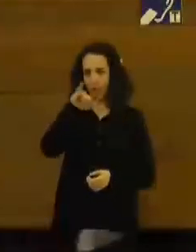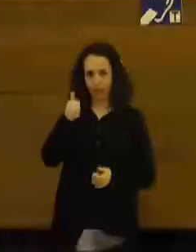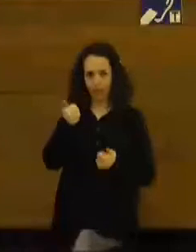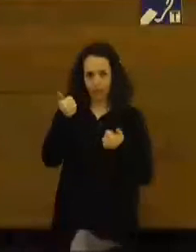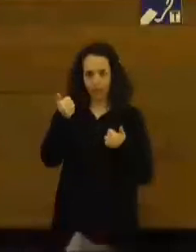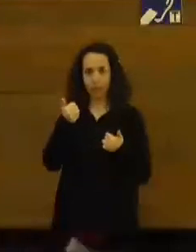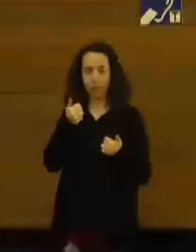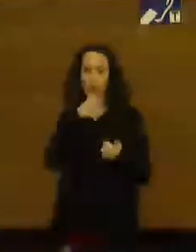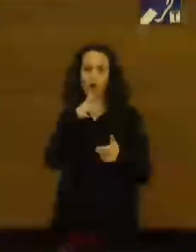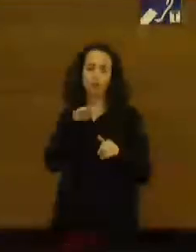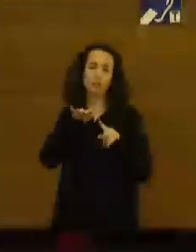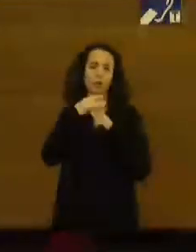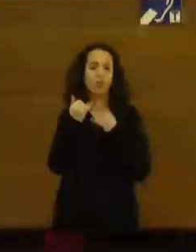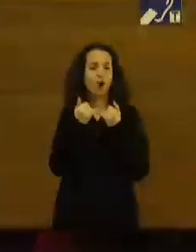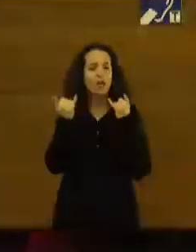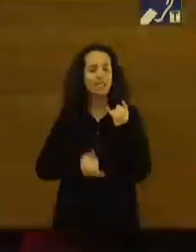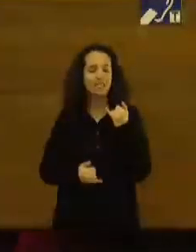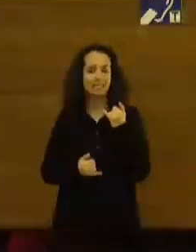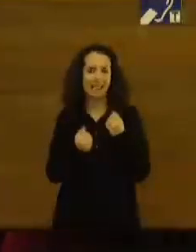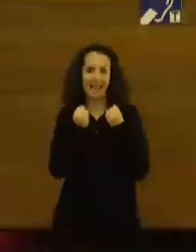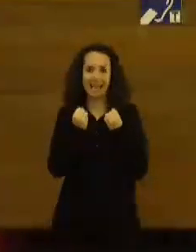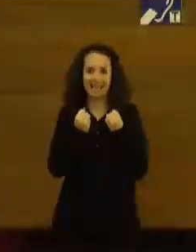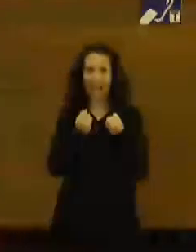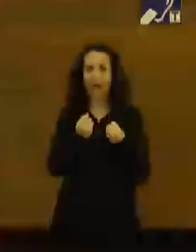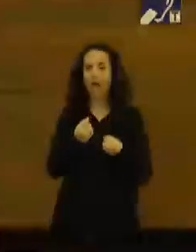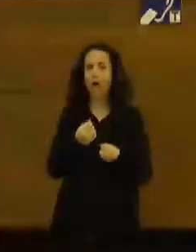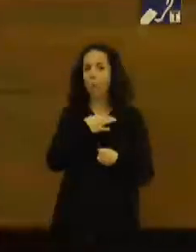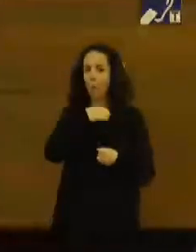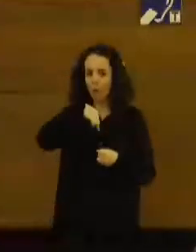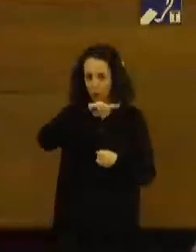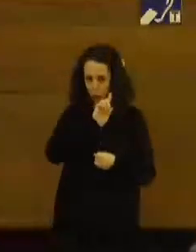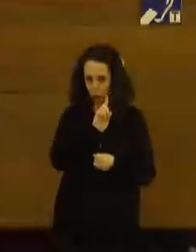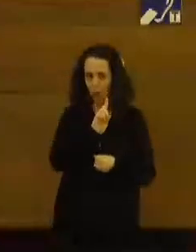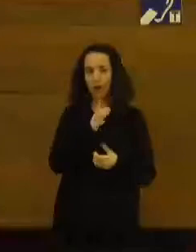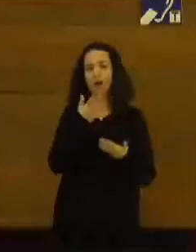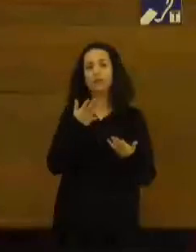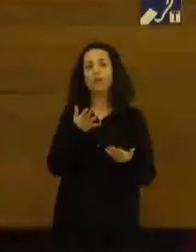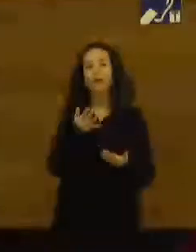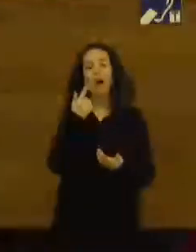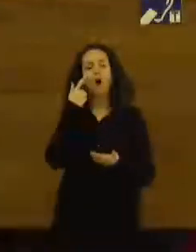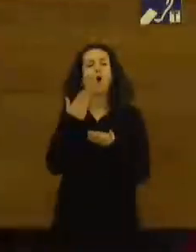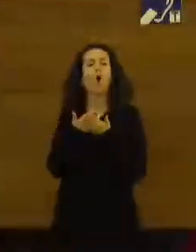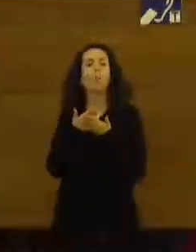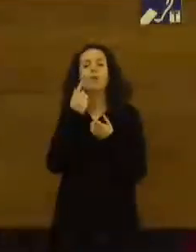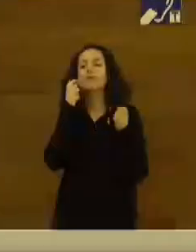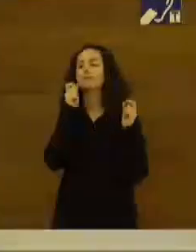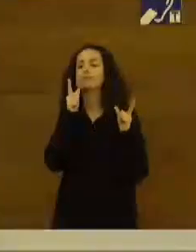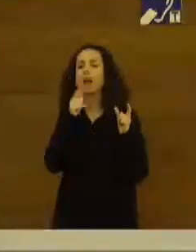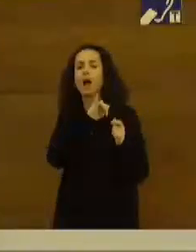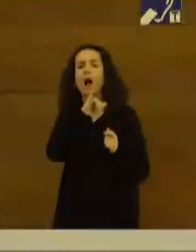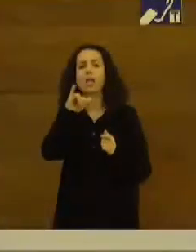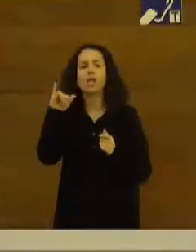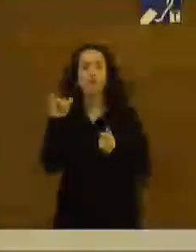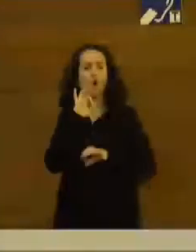de la crisis en el sector energético. En absoluto. Hemos podido comprobar bien al contrario que existen muchas y muy